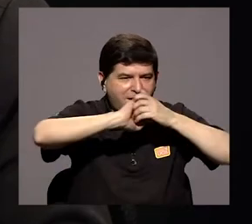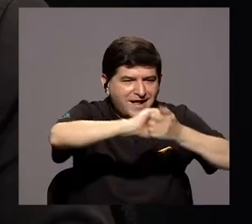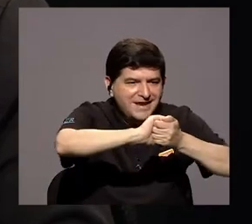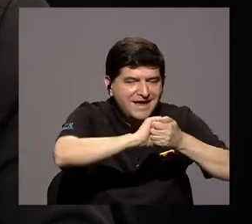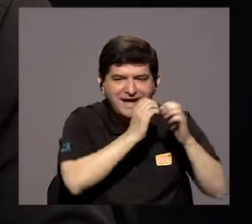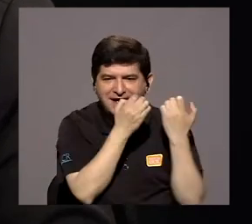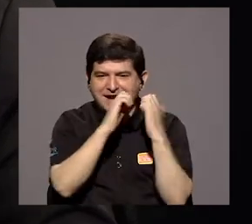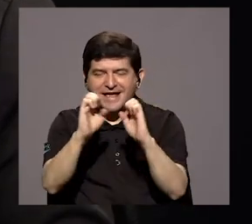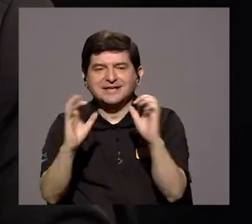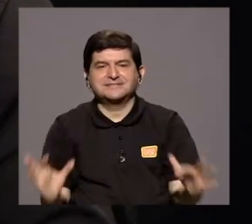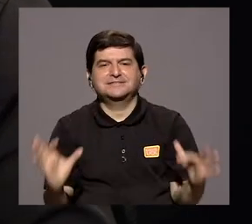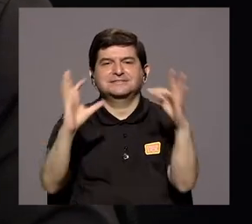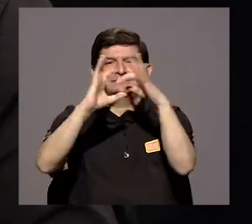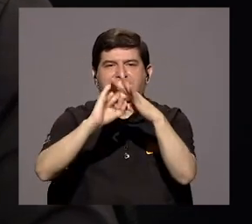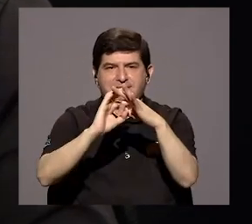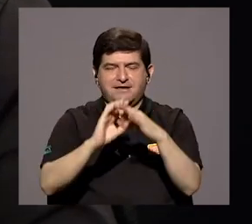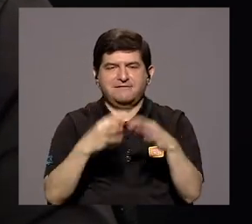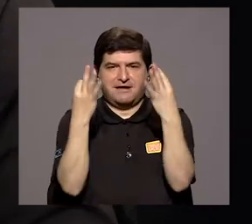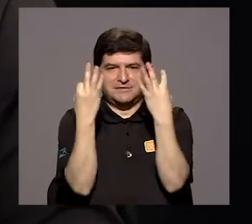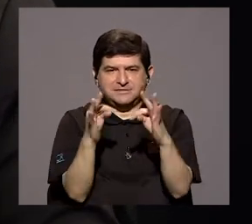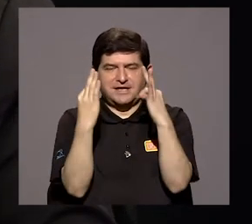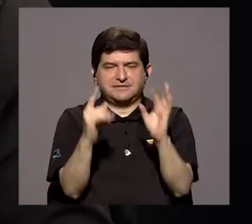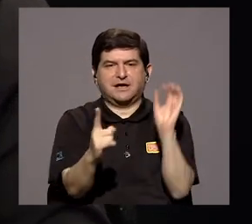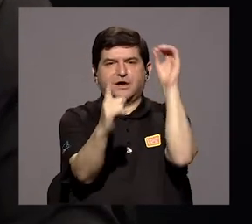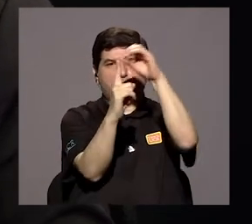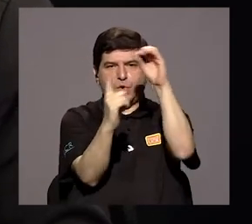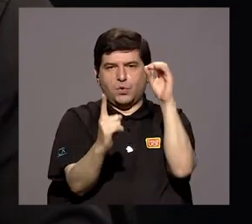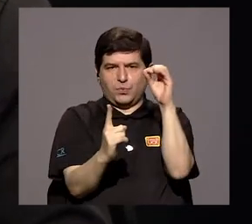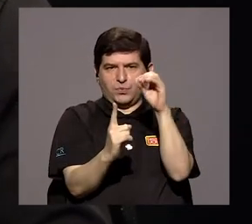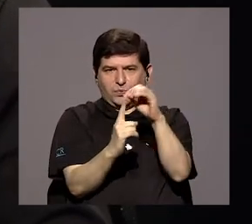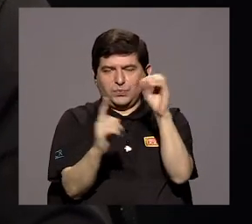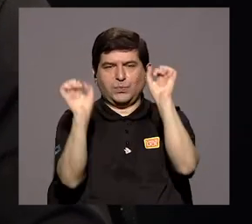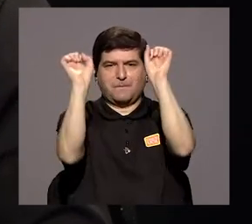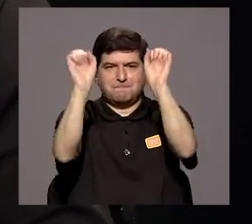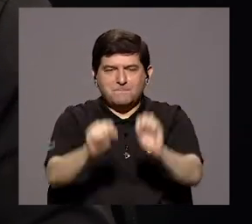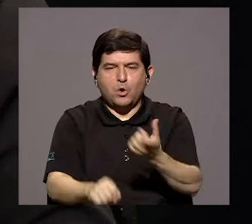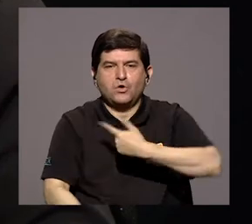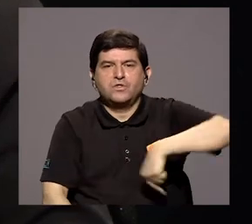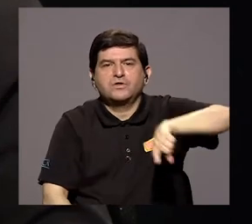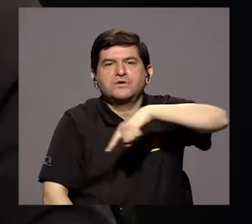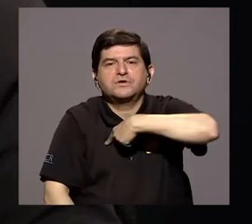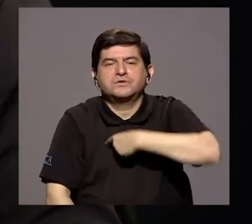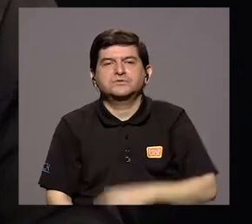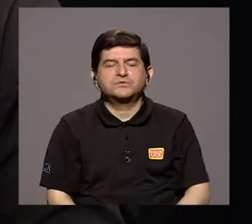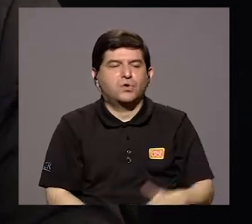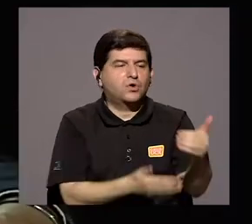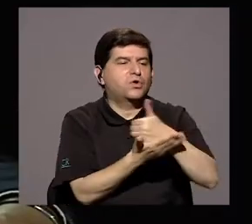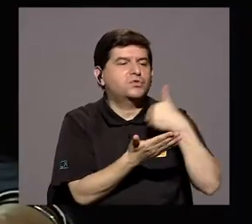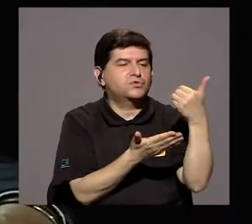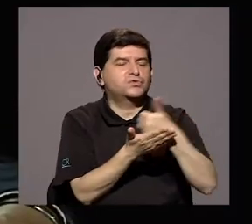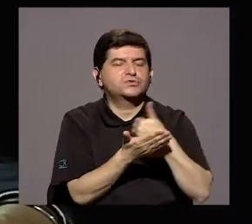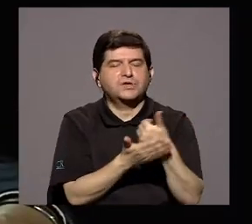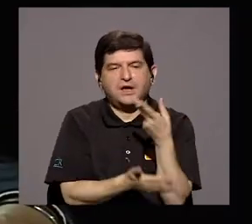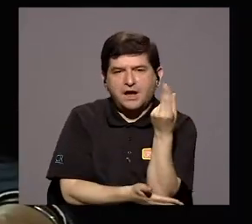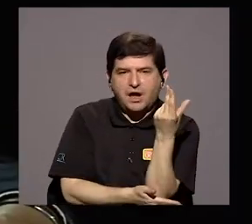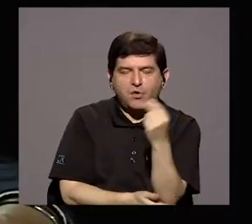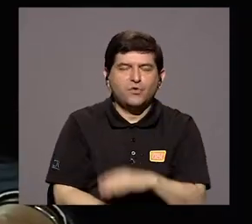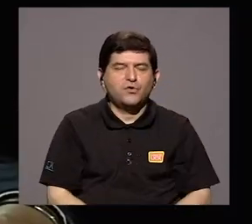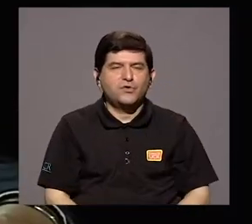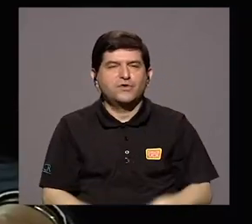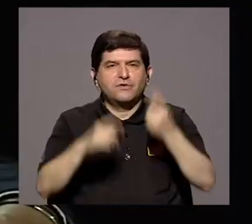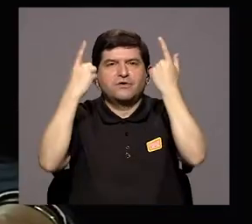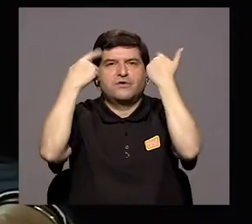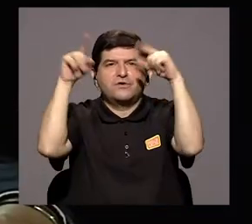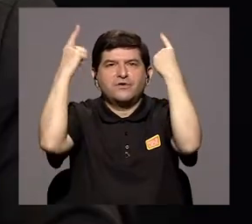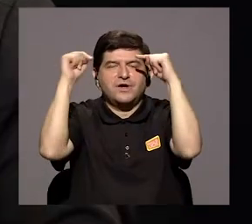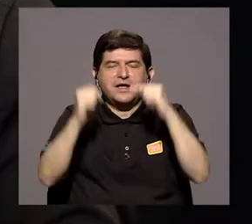conjuntas para poder lograr objetivos realmente que se podamos en ahorro de recursos, en eficiencia del